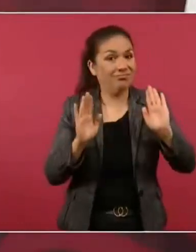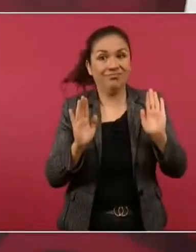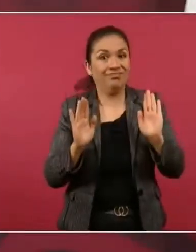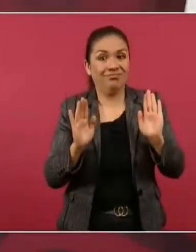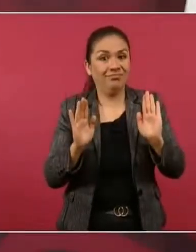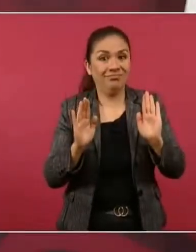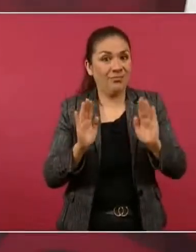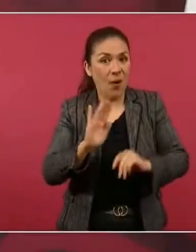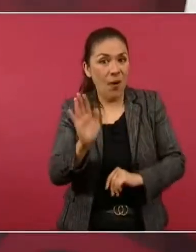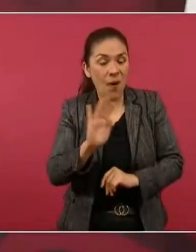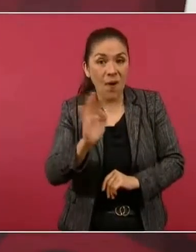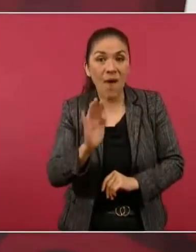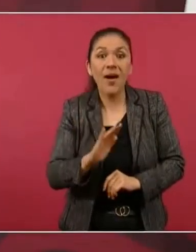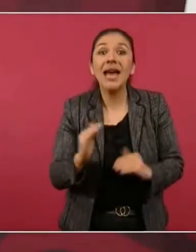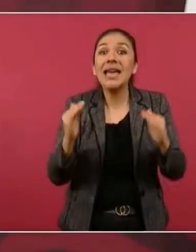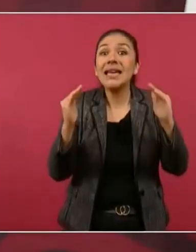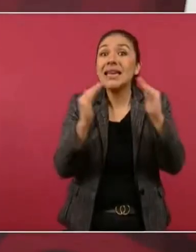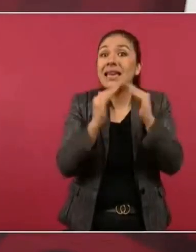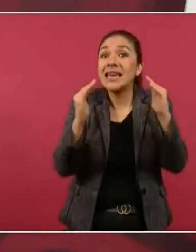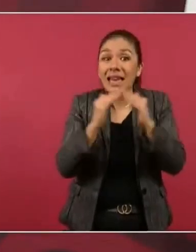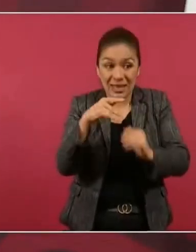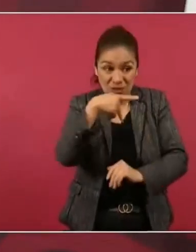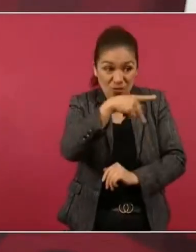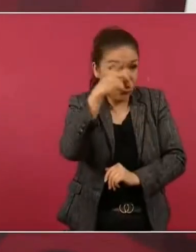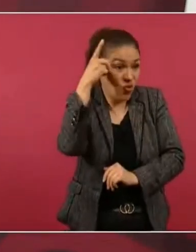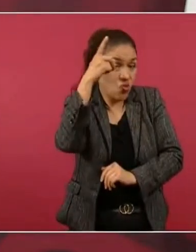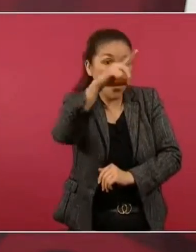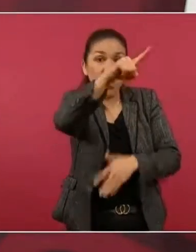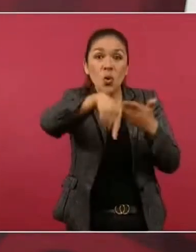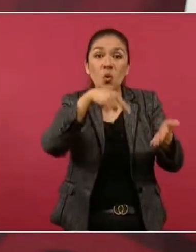la casa de Valle de Bravo es